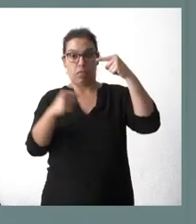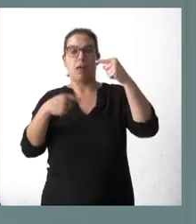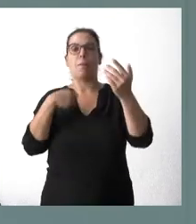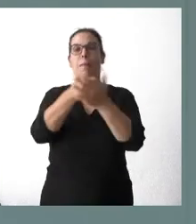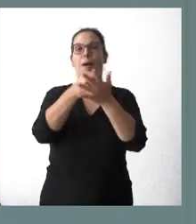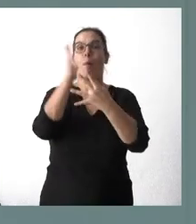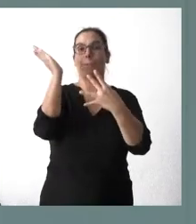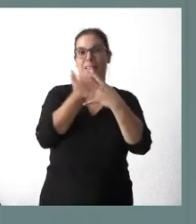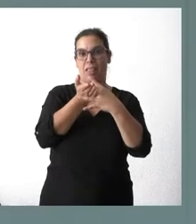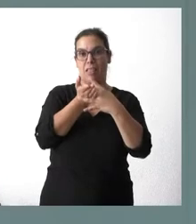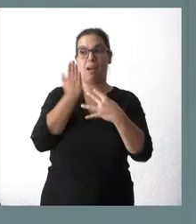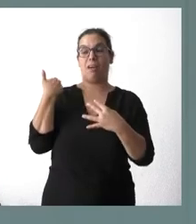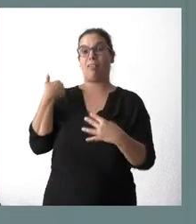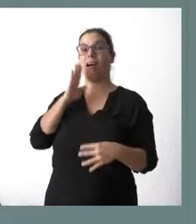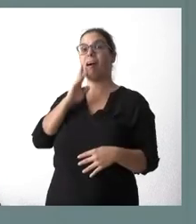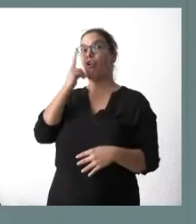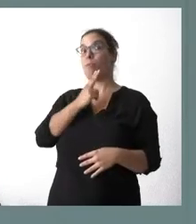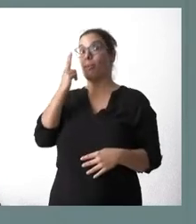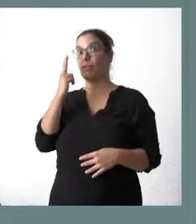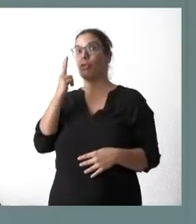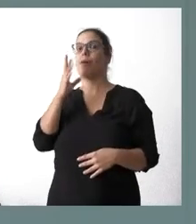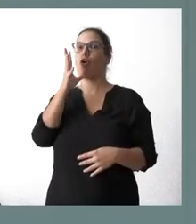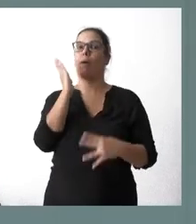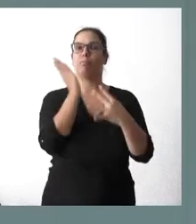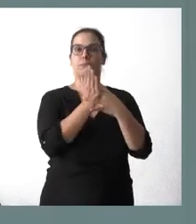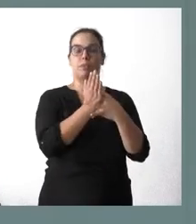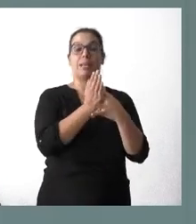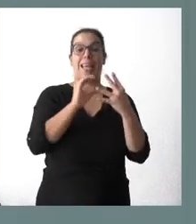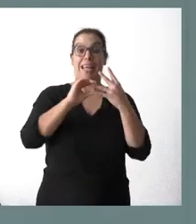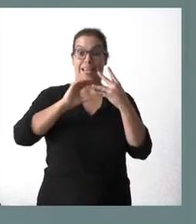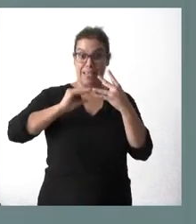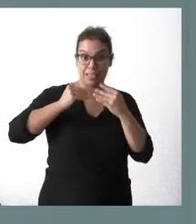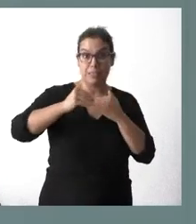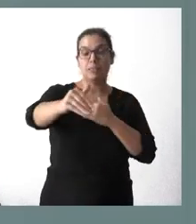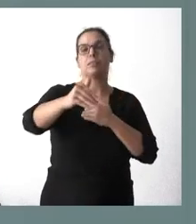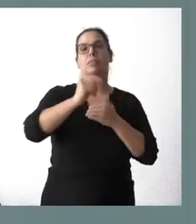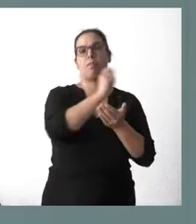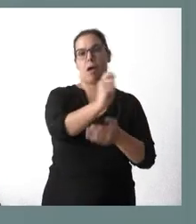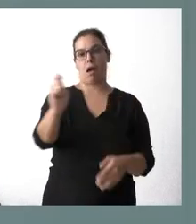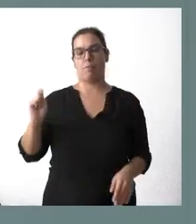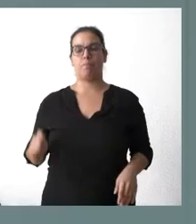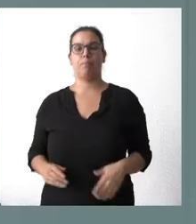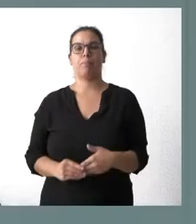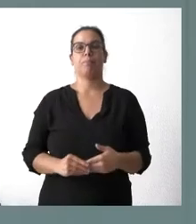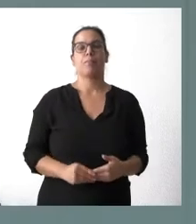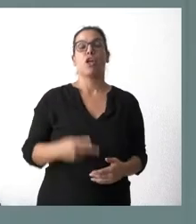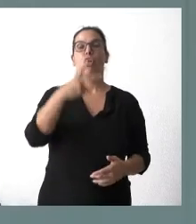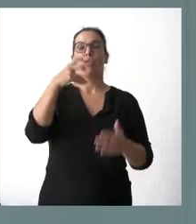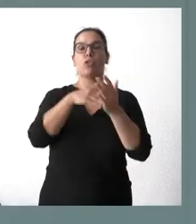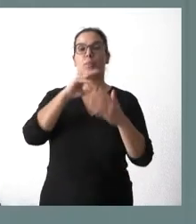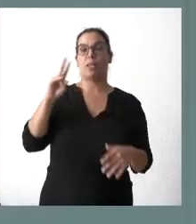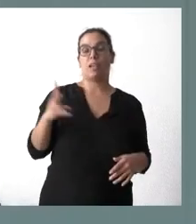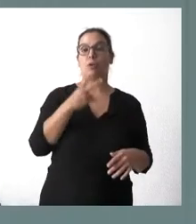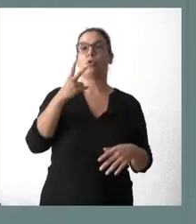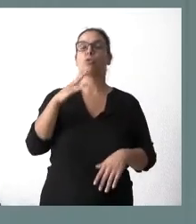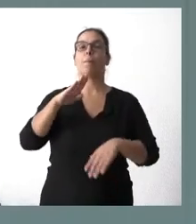la mitad de esta cantidad, 4,5 millones de euros. Aportaremos el resto, según vaya avanzando el ejercicio. 200.000 euros, en este caso,